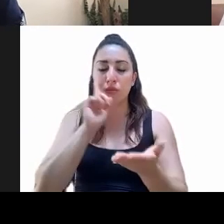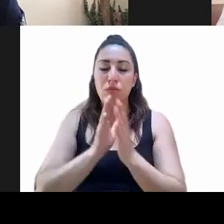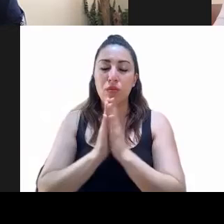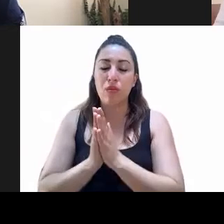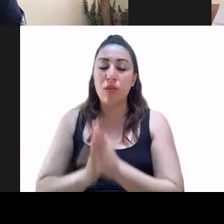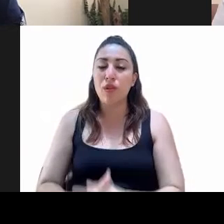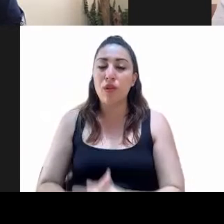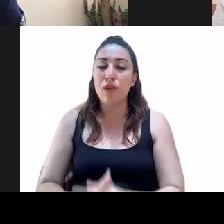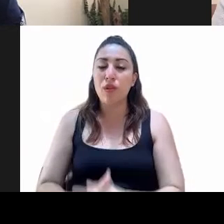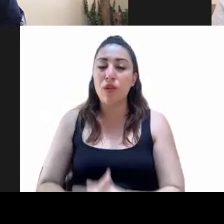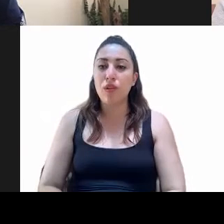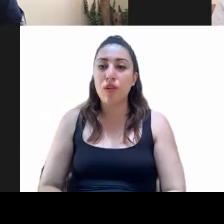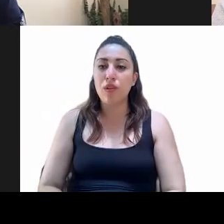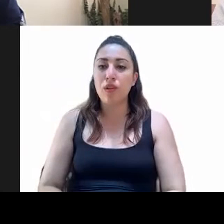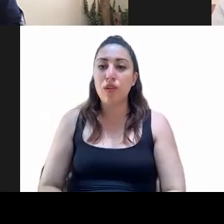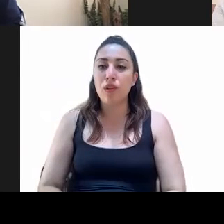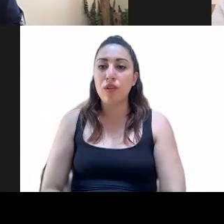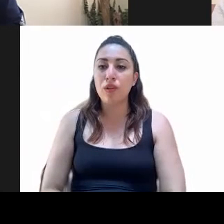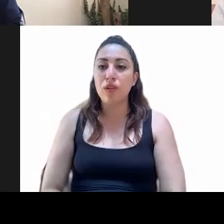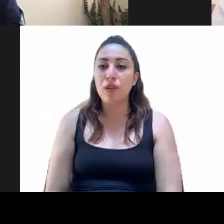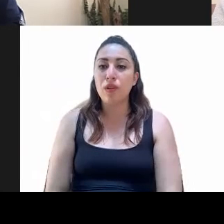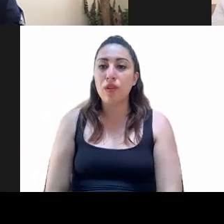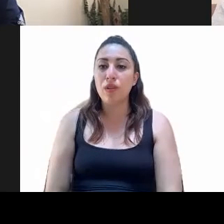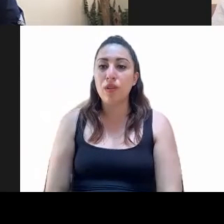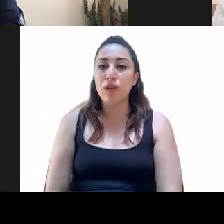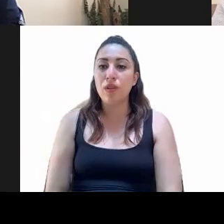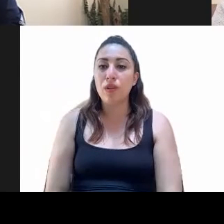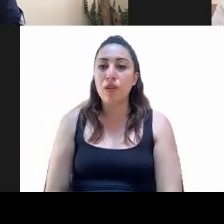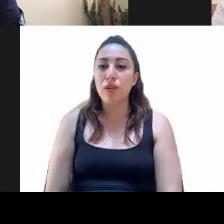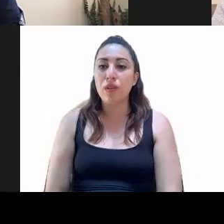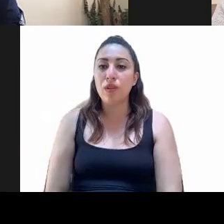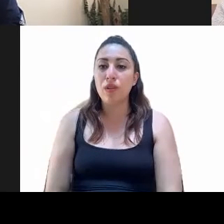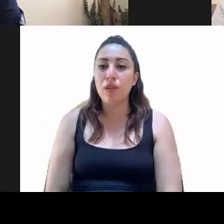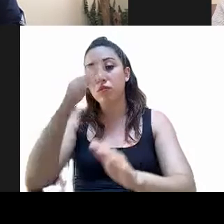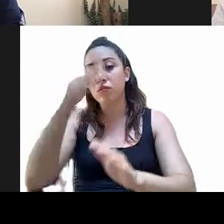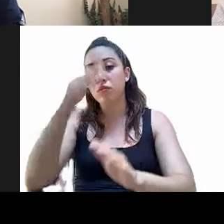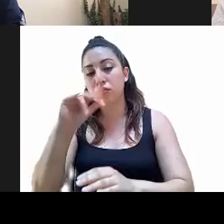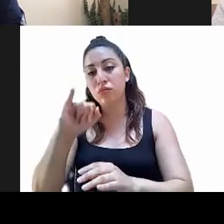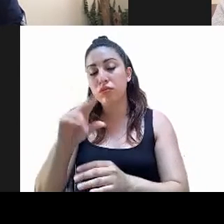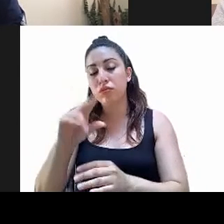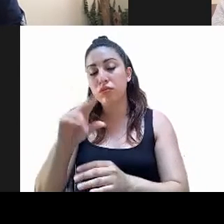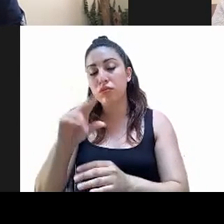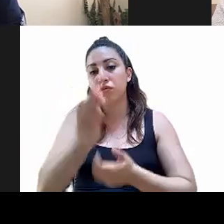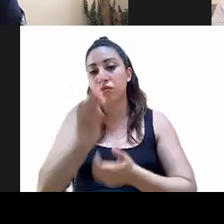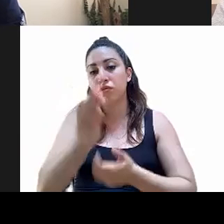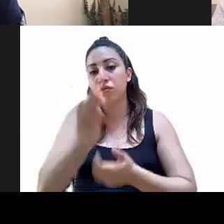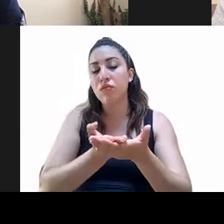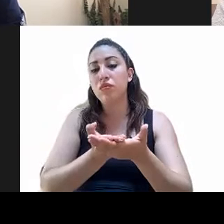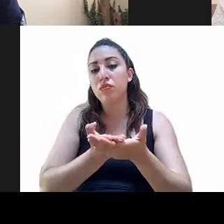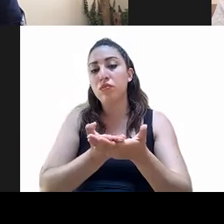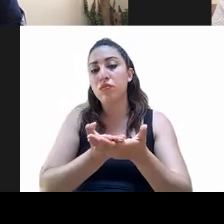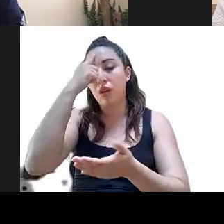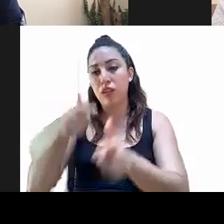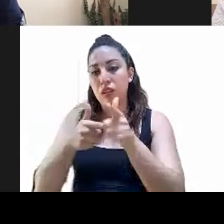Con instrucciones de la presidencia, ponemos a su consideración el proyecto de dictamen por el que se abroga la ley de institución descentralizada de servicio público, servicio de